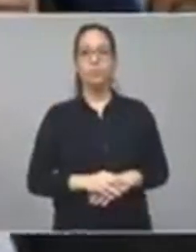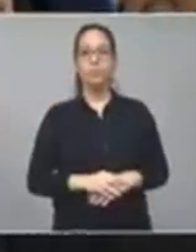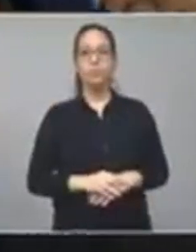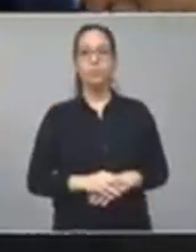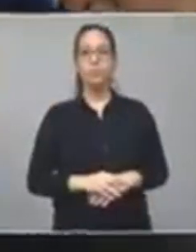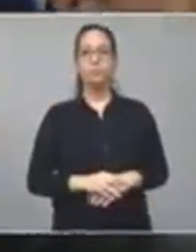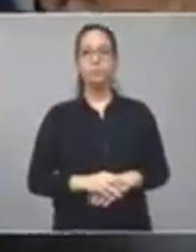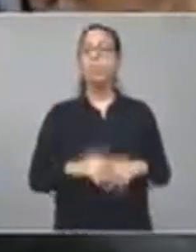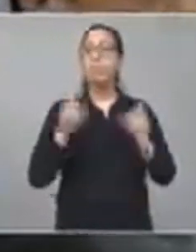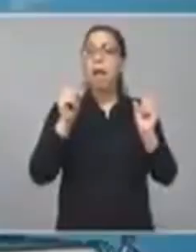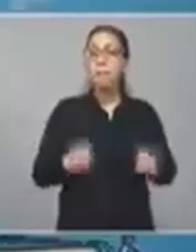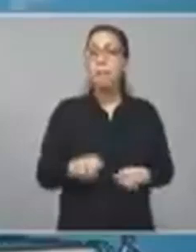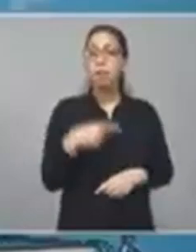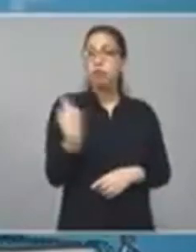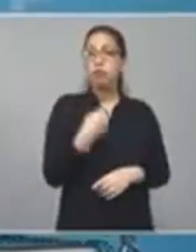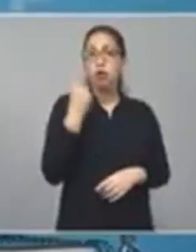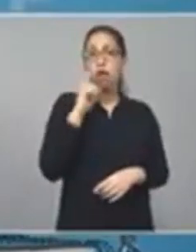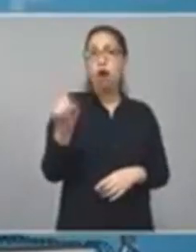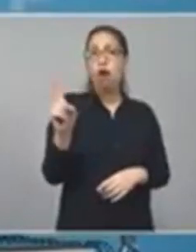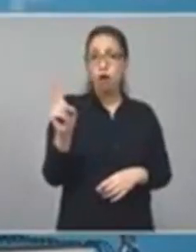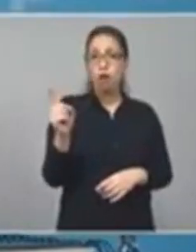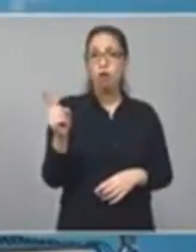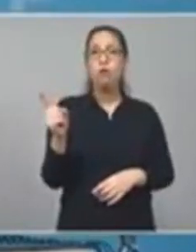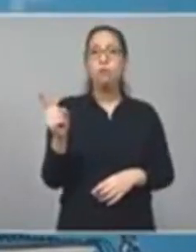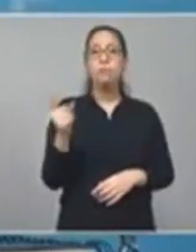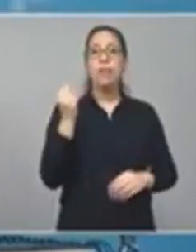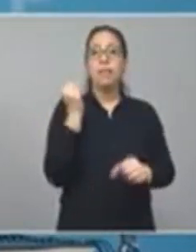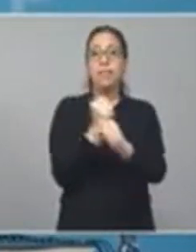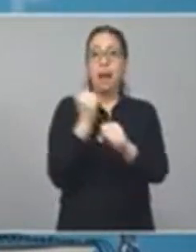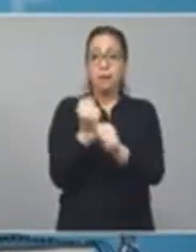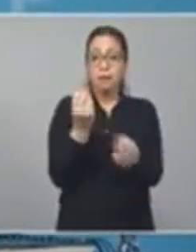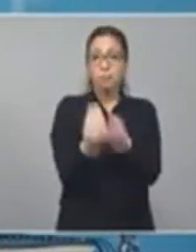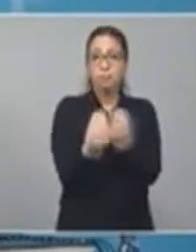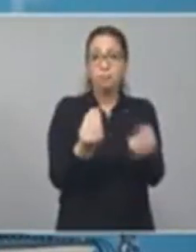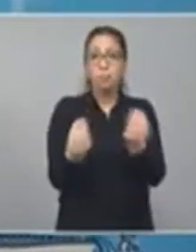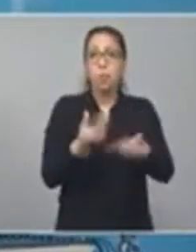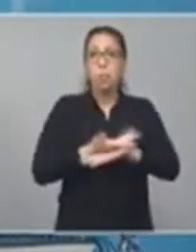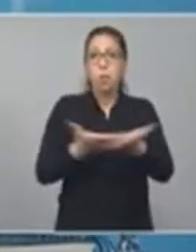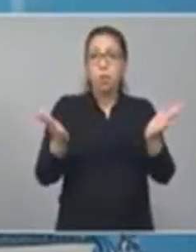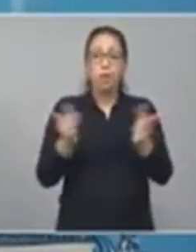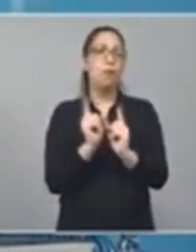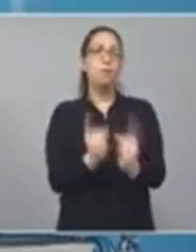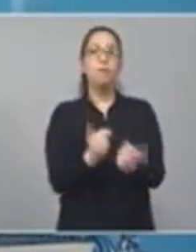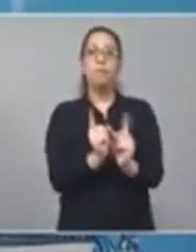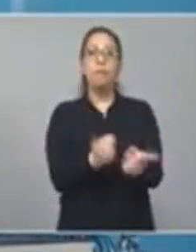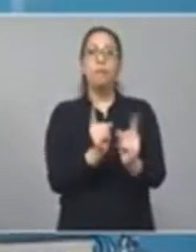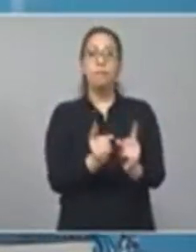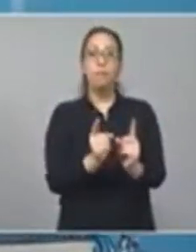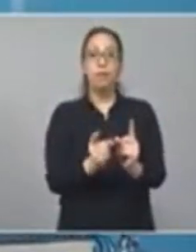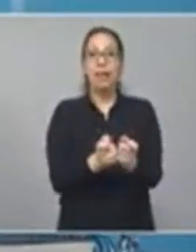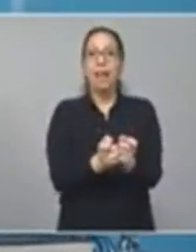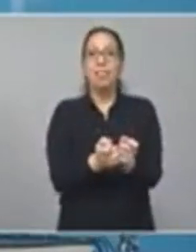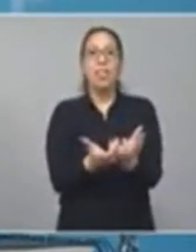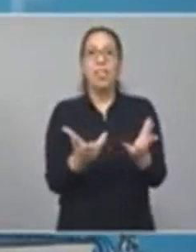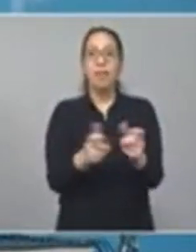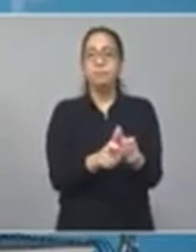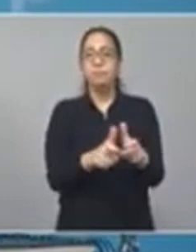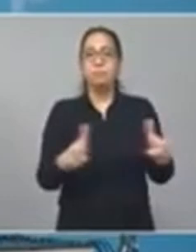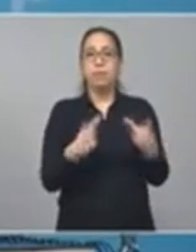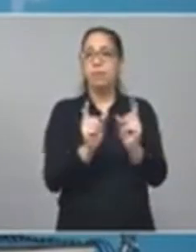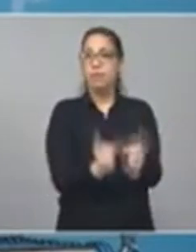Pudimos también sostener el empleo del sector público y también acompañar